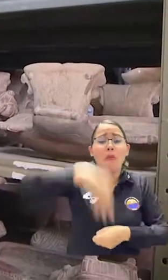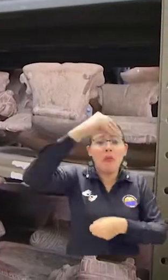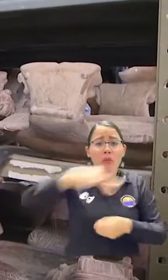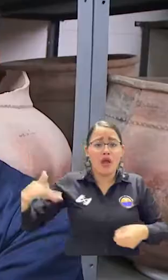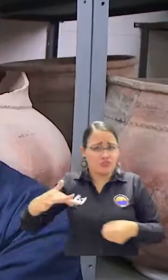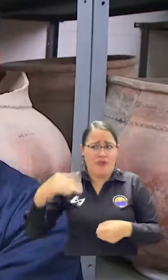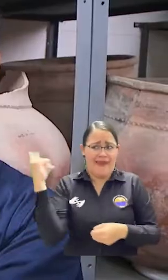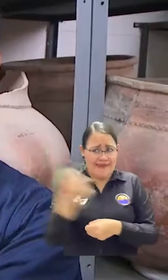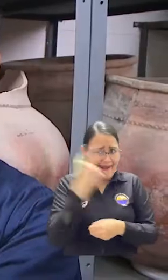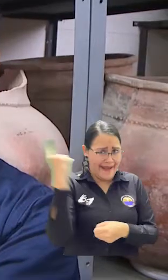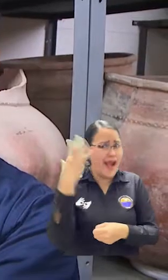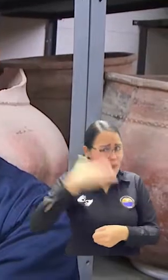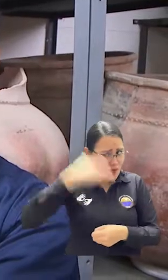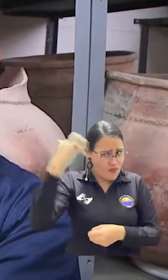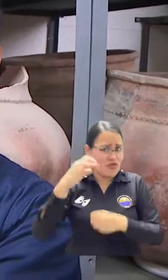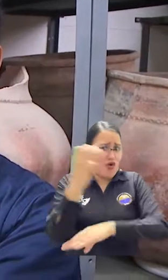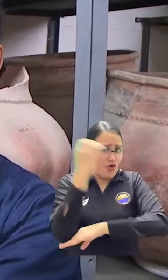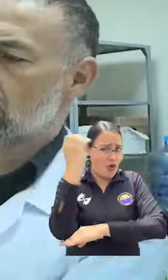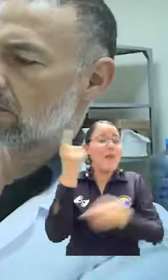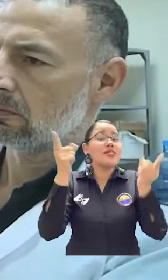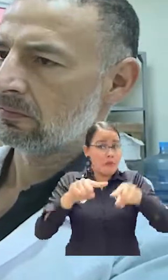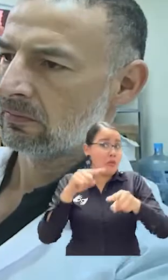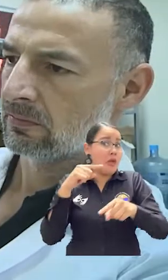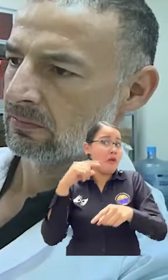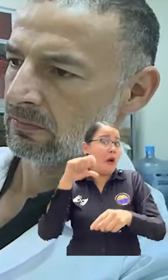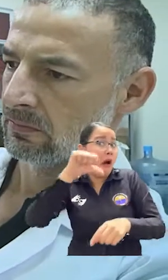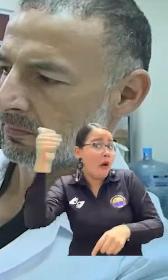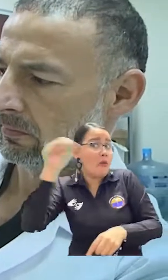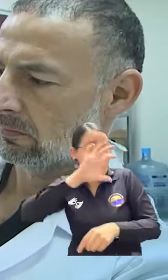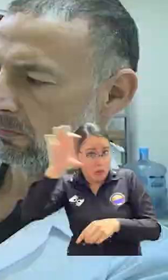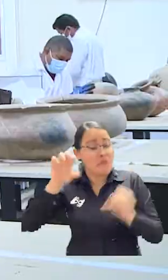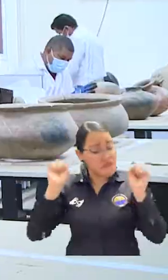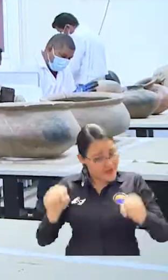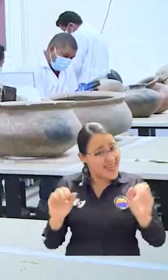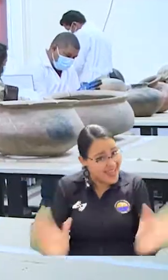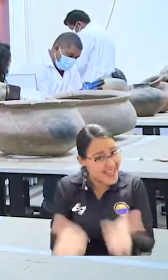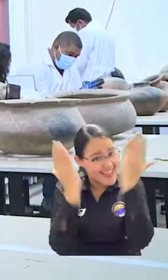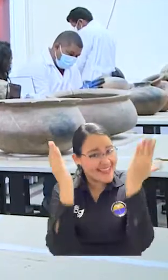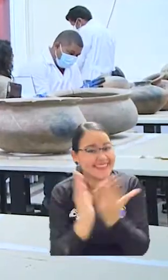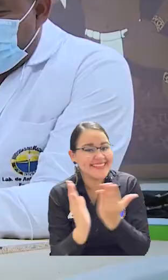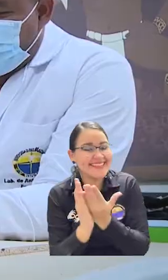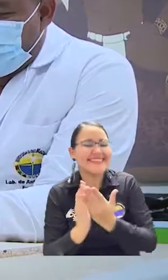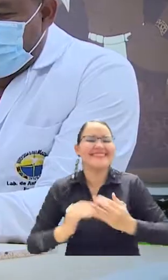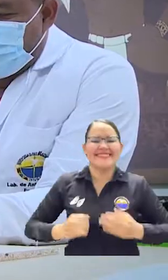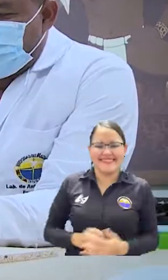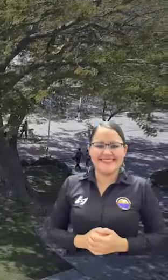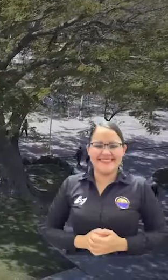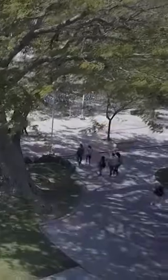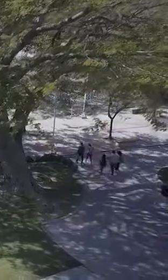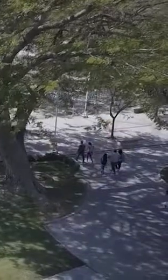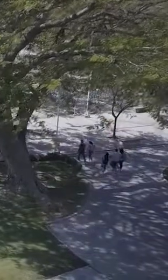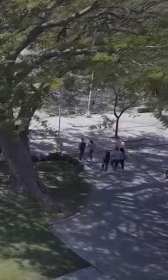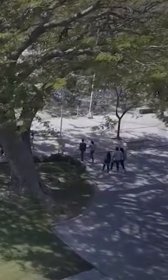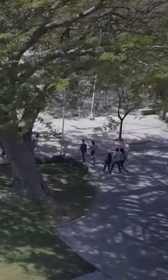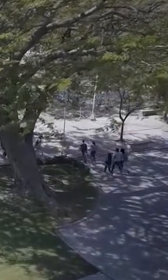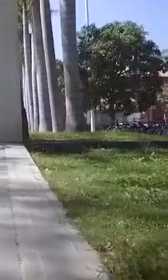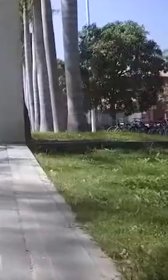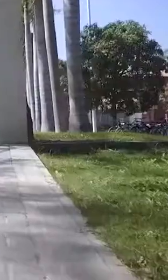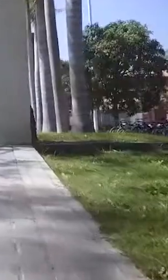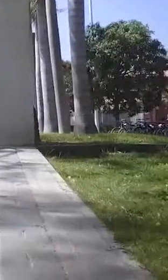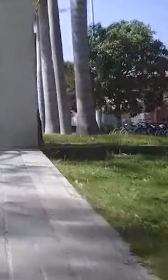este es un programa que no es solo para la gente de la región, sino es realmente para todos los profesionales en Colombia y ojalá de los países vecinos.